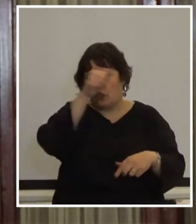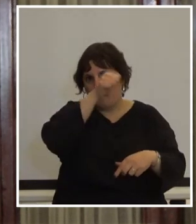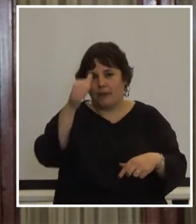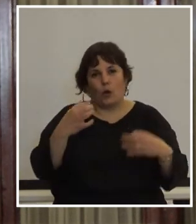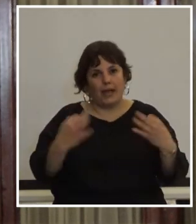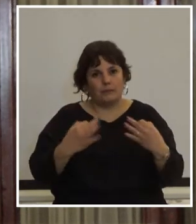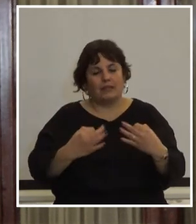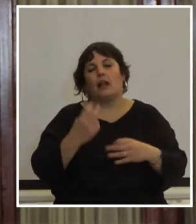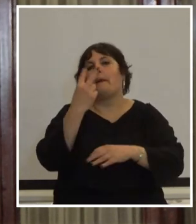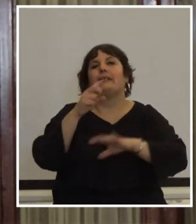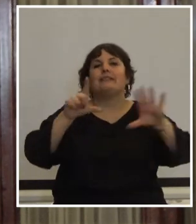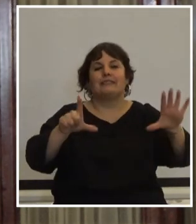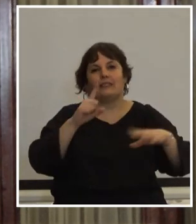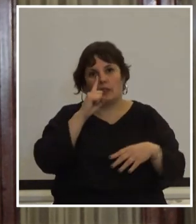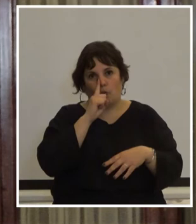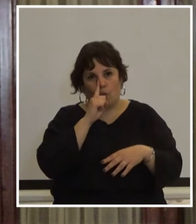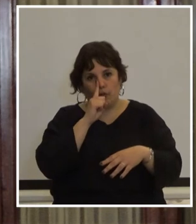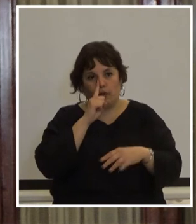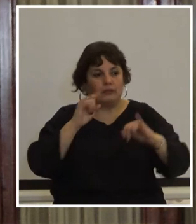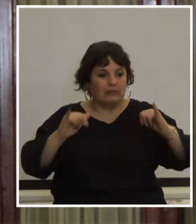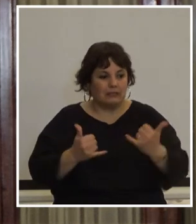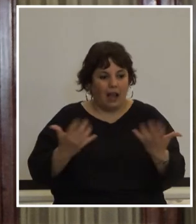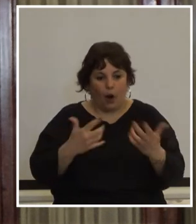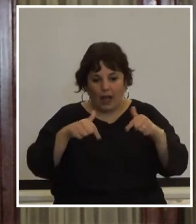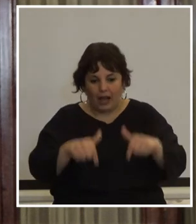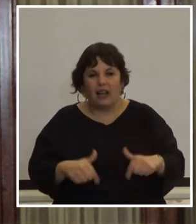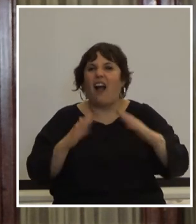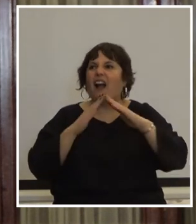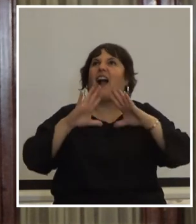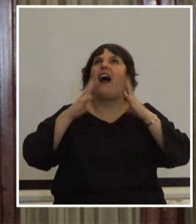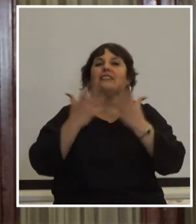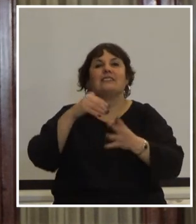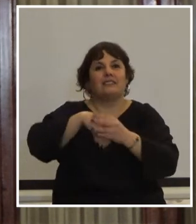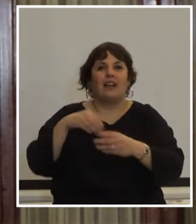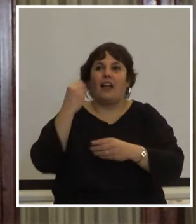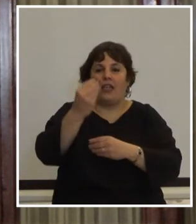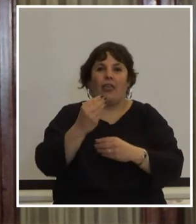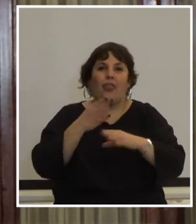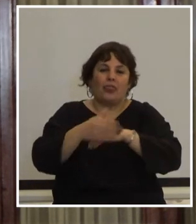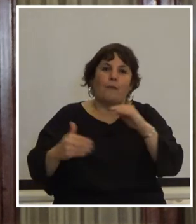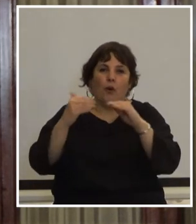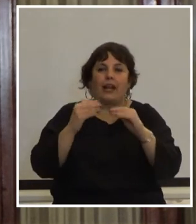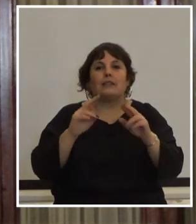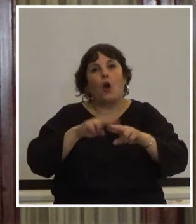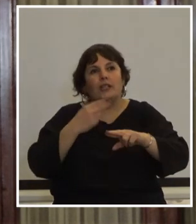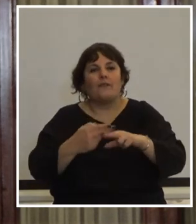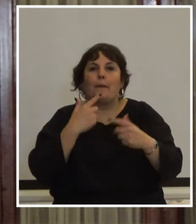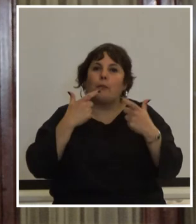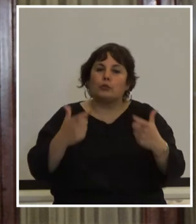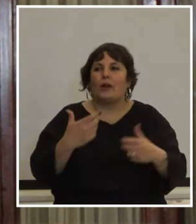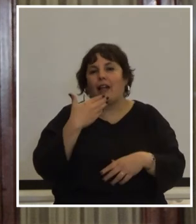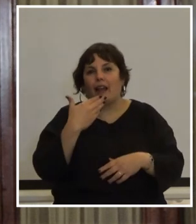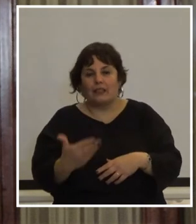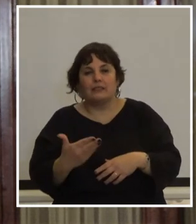particular este 27 de junio que venimos acá a esta Casa de la Democracia otra vez y por suerte agradeciendo